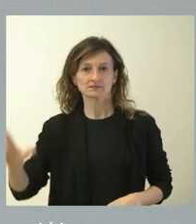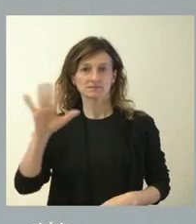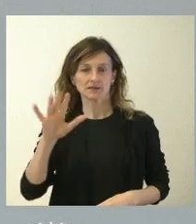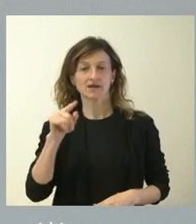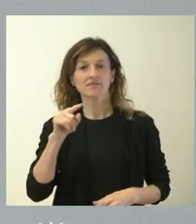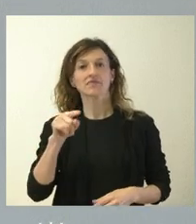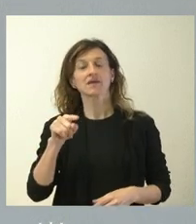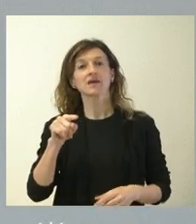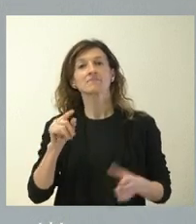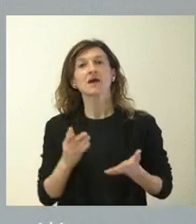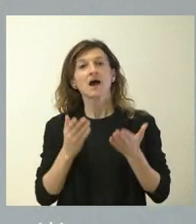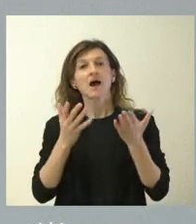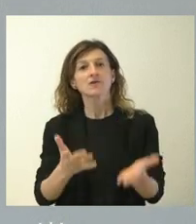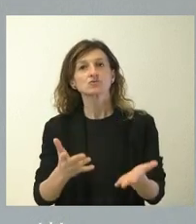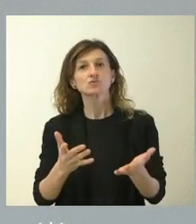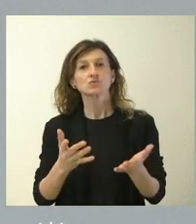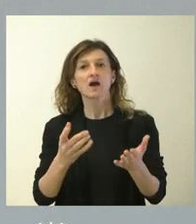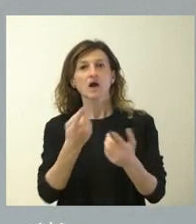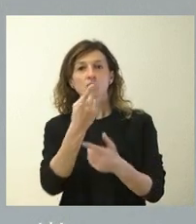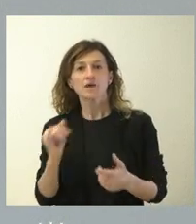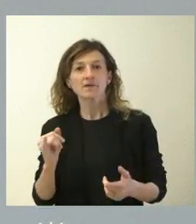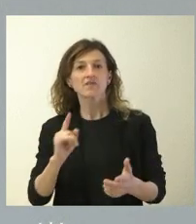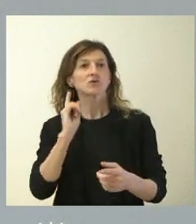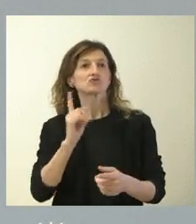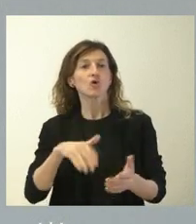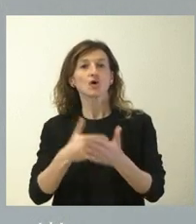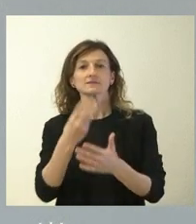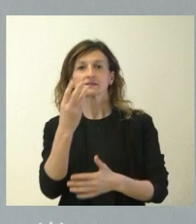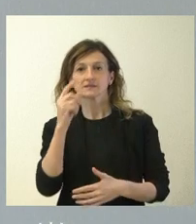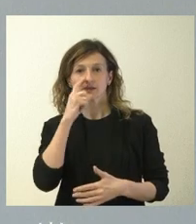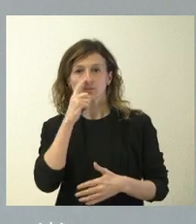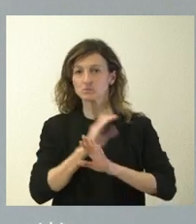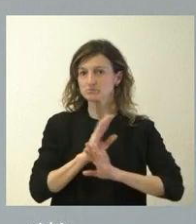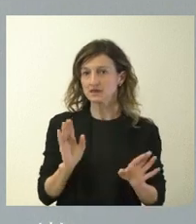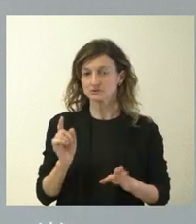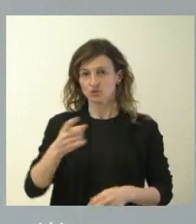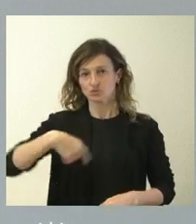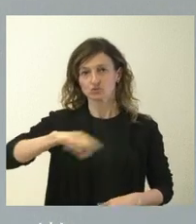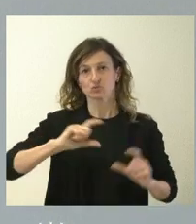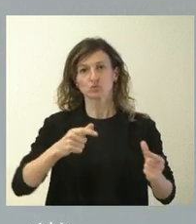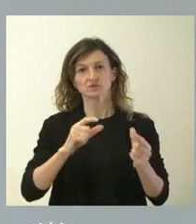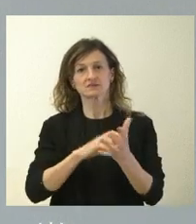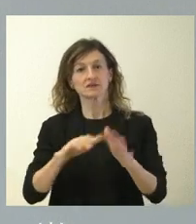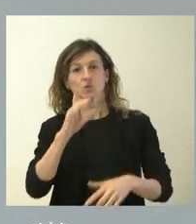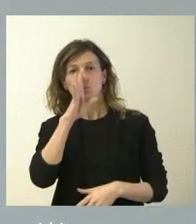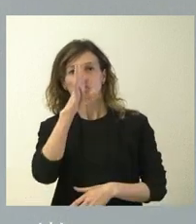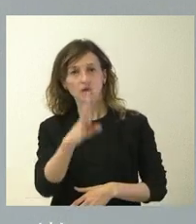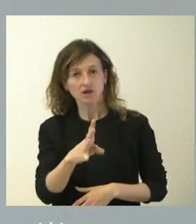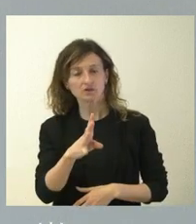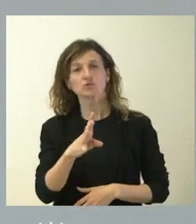actuación singular, coyuntural, solo hasta el 30 de junio, sino que la nuestra es para cuatro años y